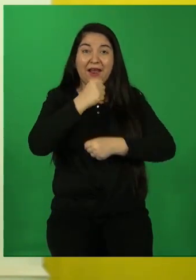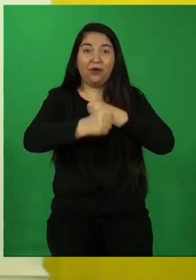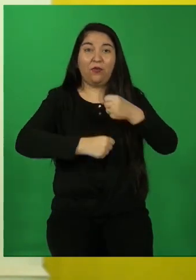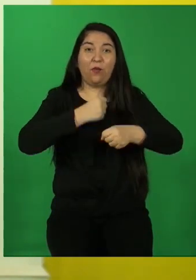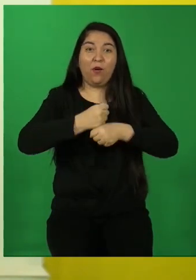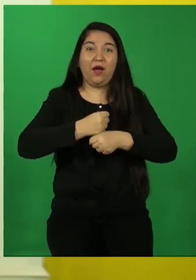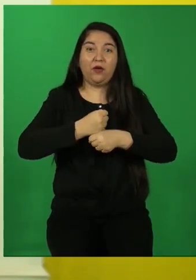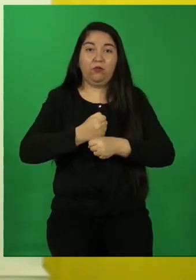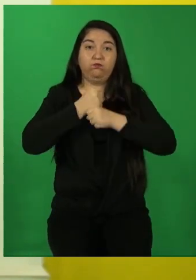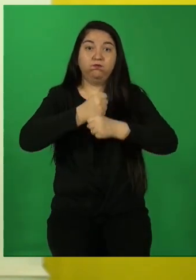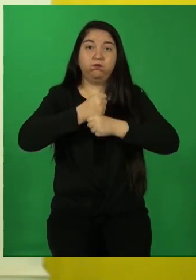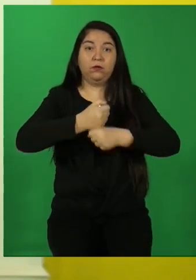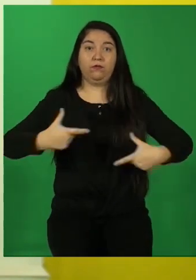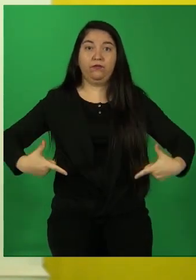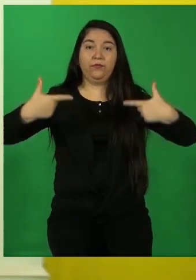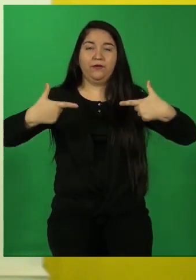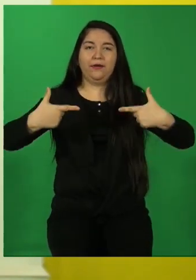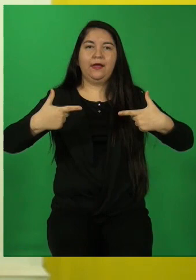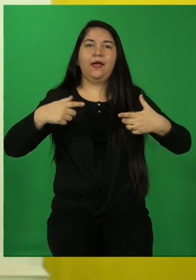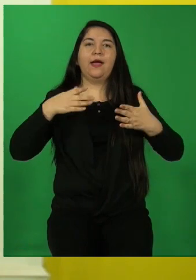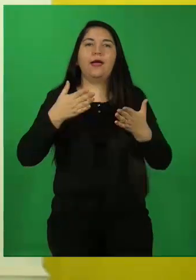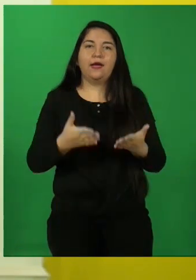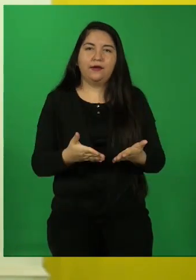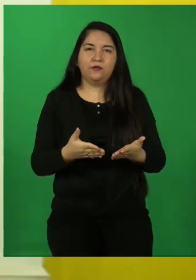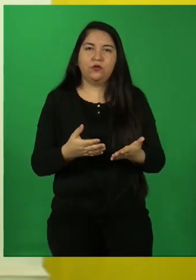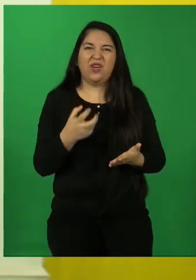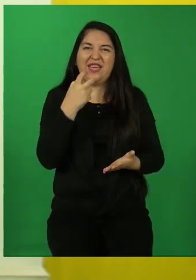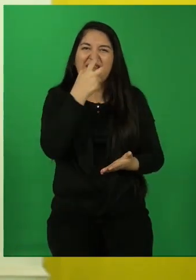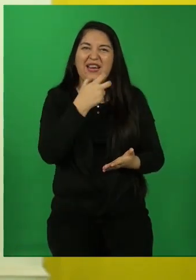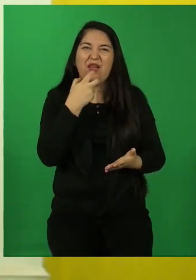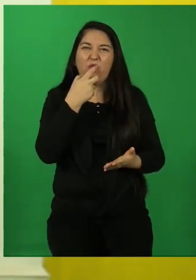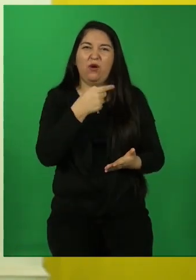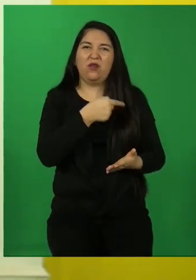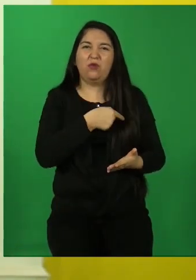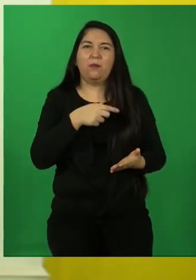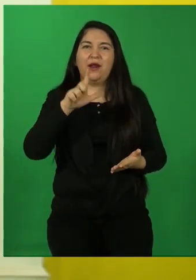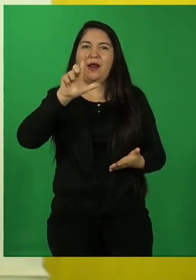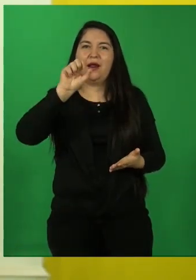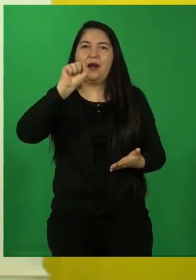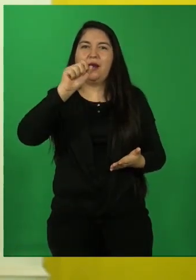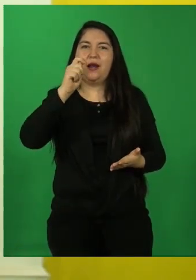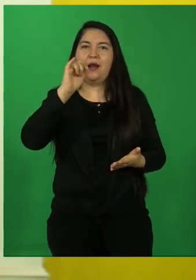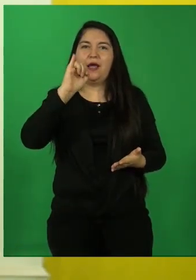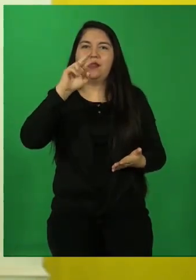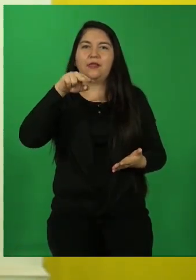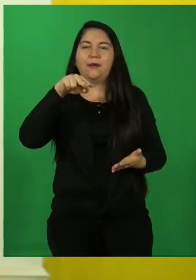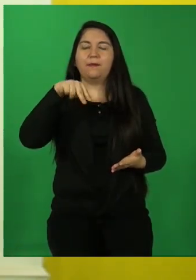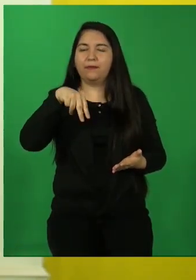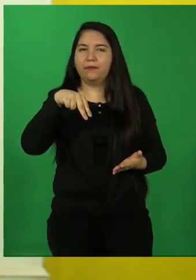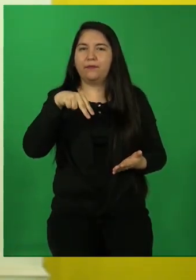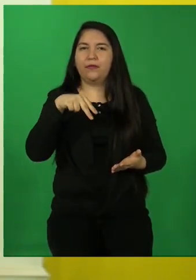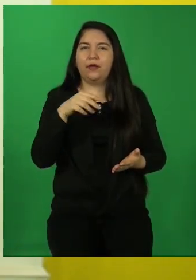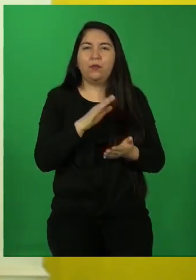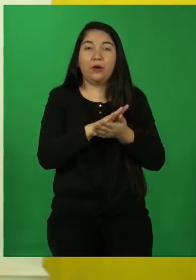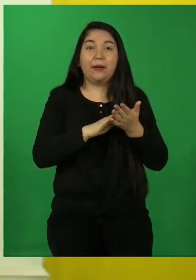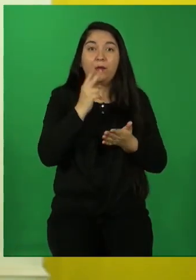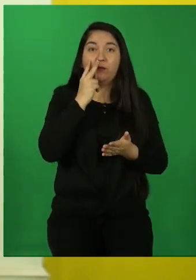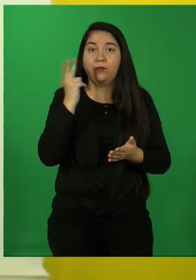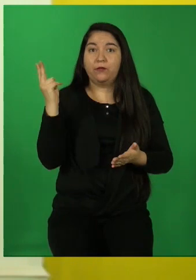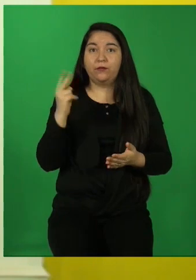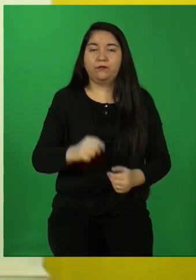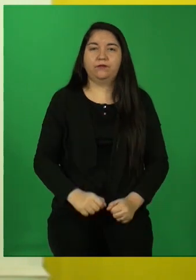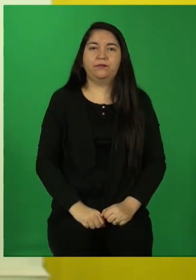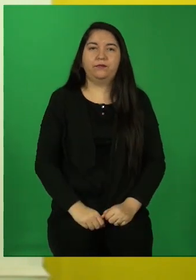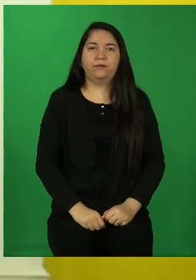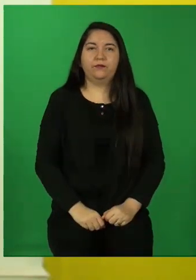Por eso están escritos en latín. Y son frases cortas. Carpe diem, por ejemplo. Que